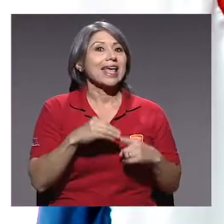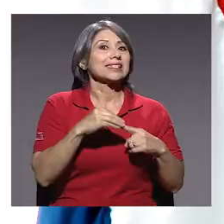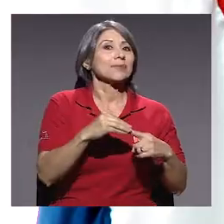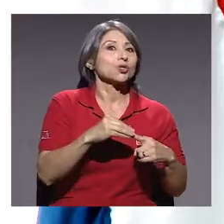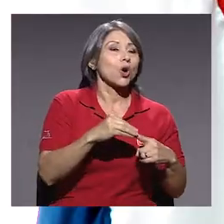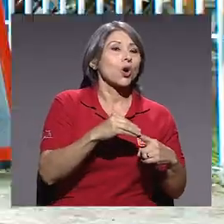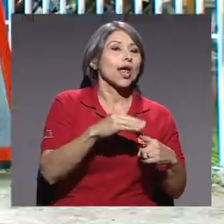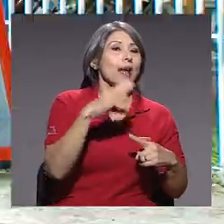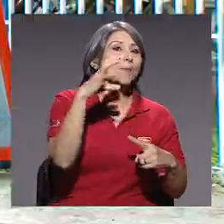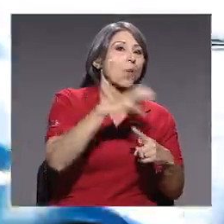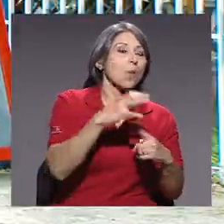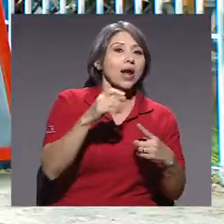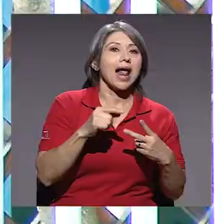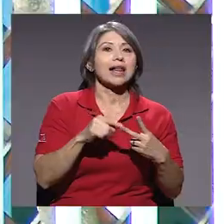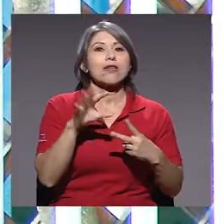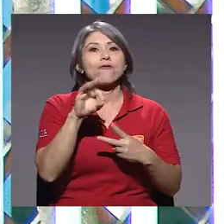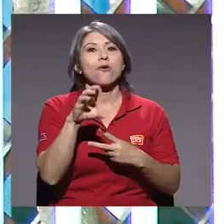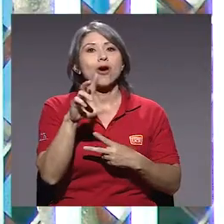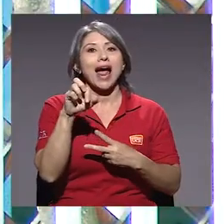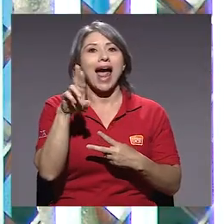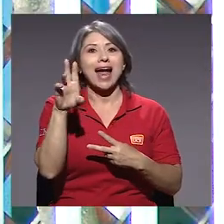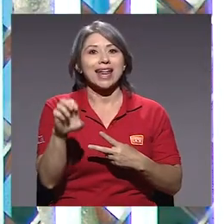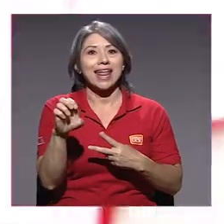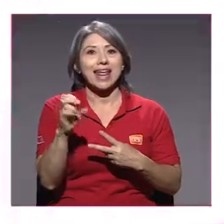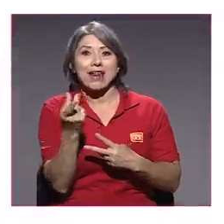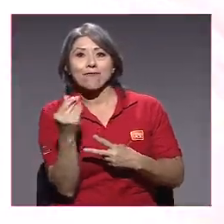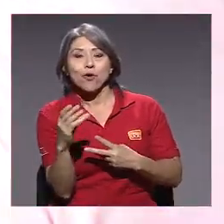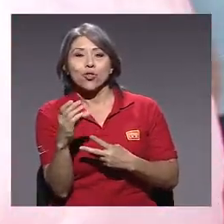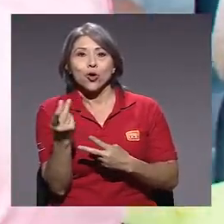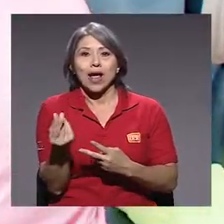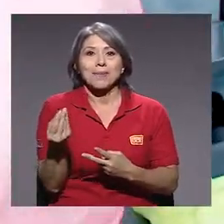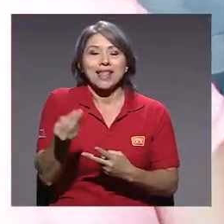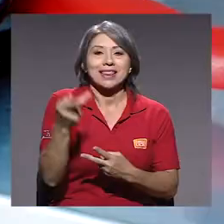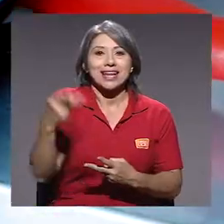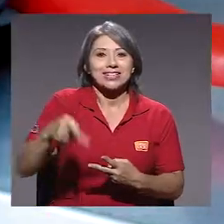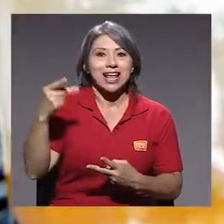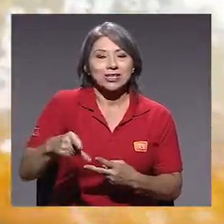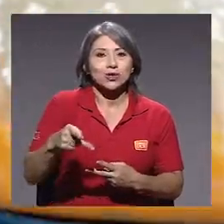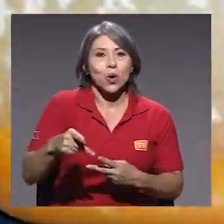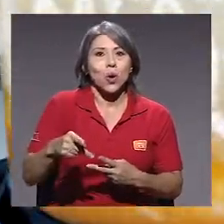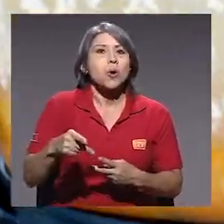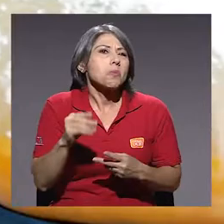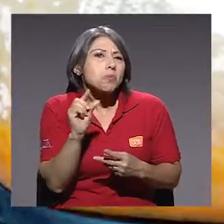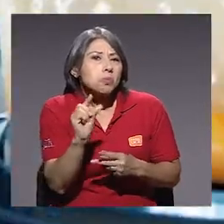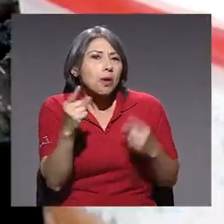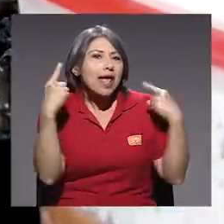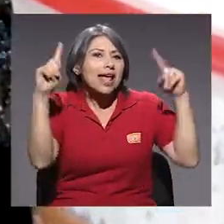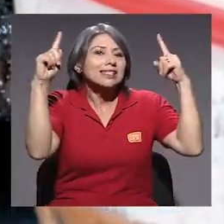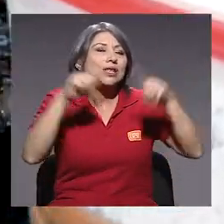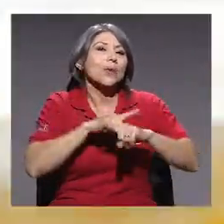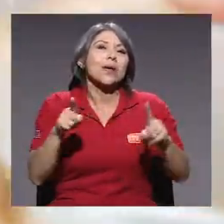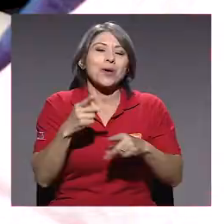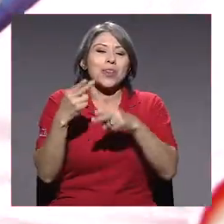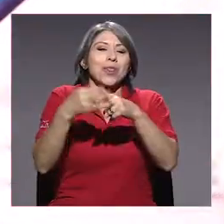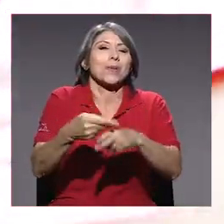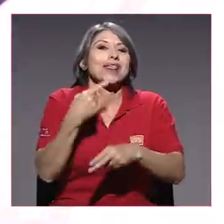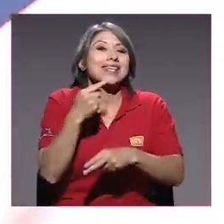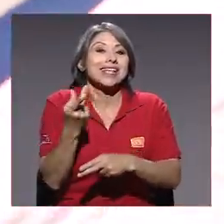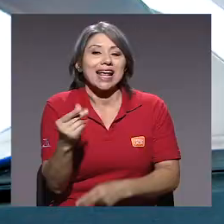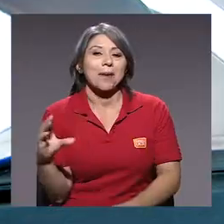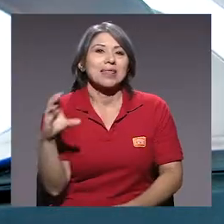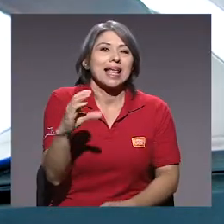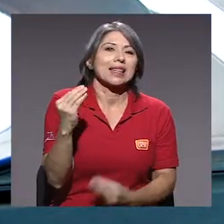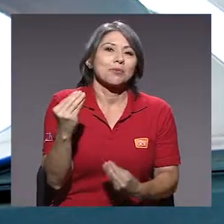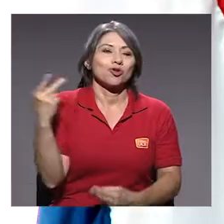Popular el FOCARI, el Fondo Capital de Riesgo. Entonces, sé que hubo cierto éxito, pero son, como su nombre lo dice,